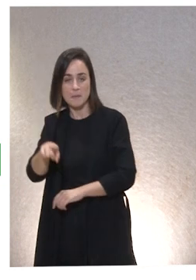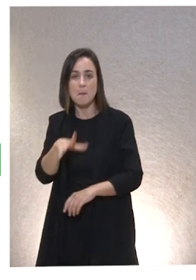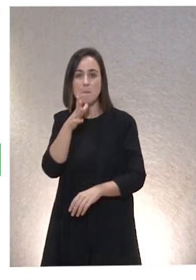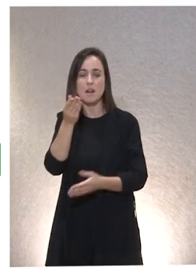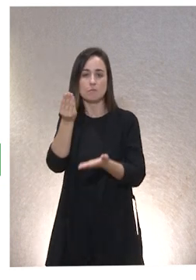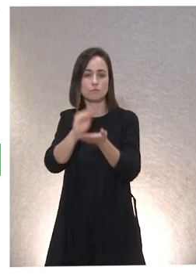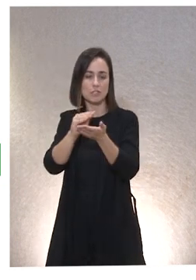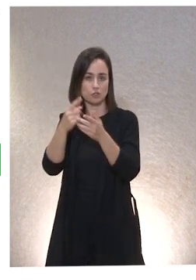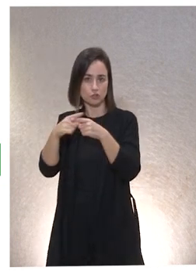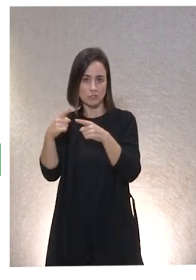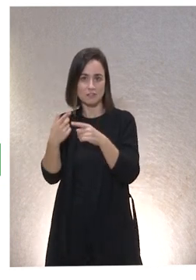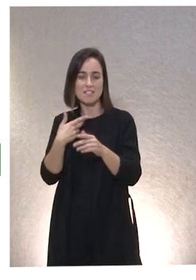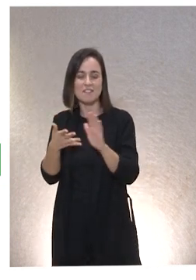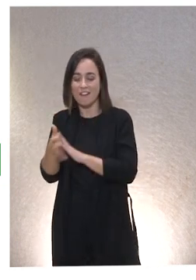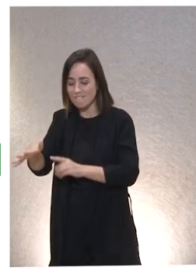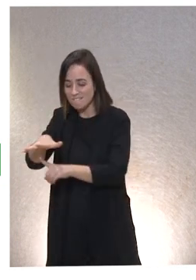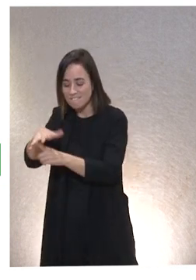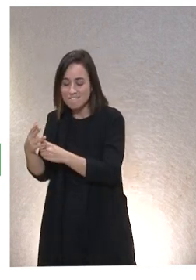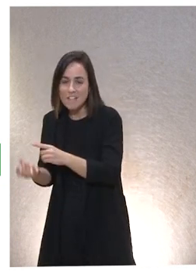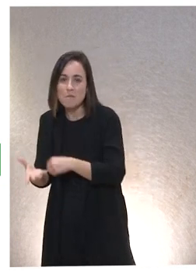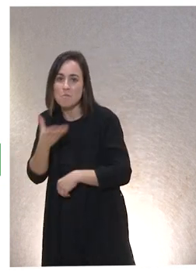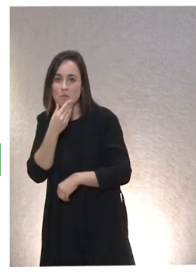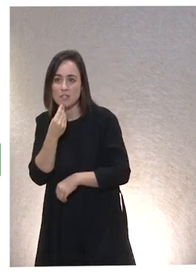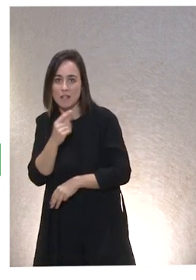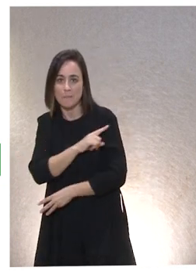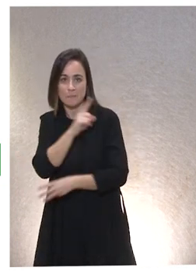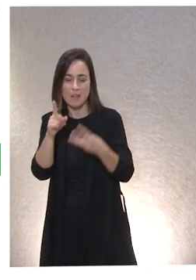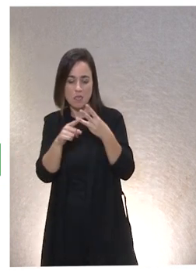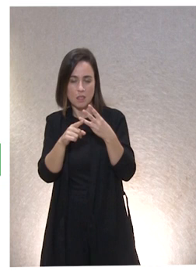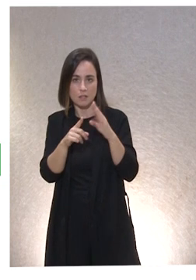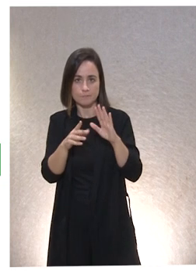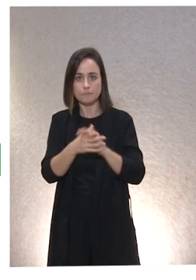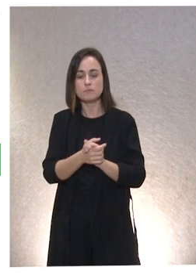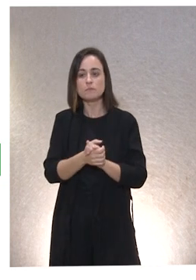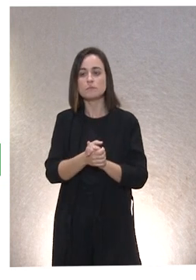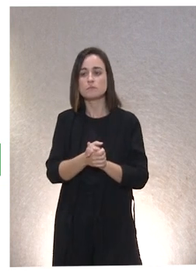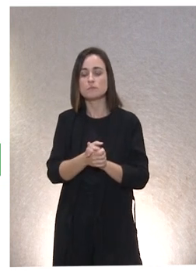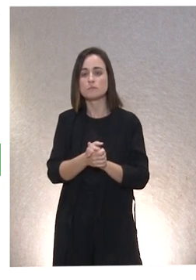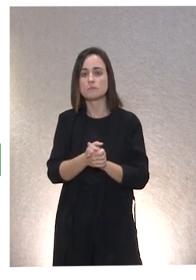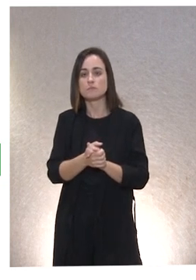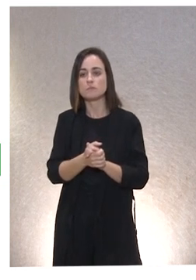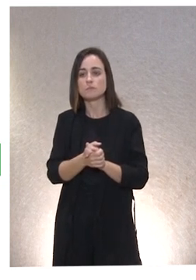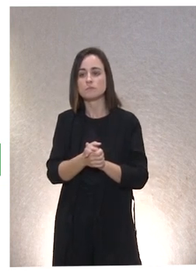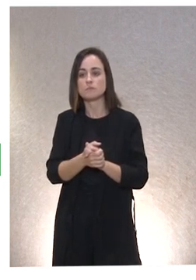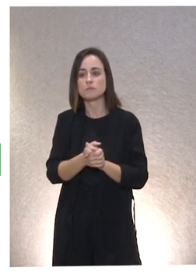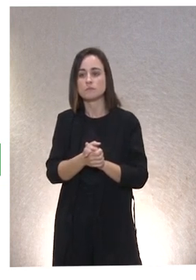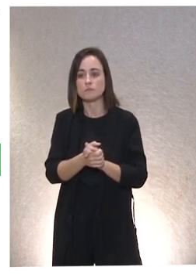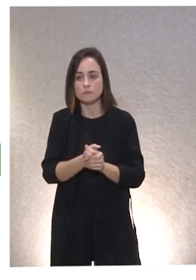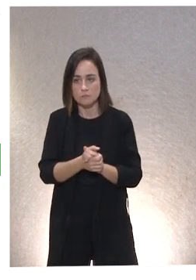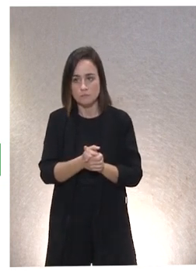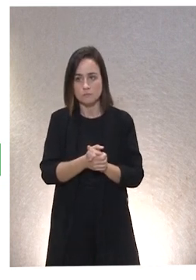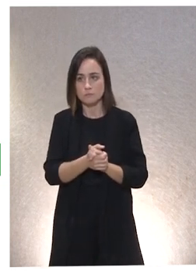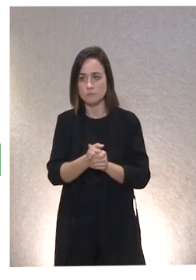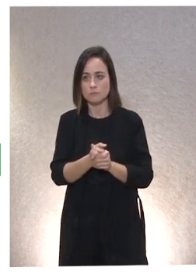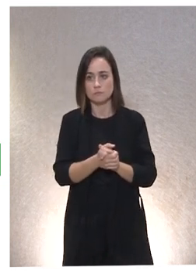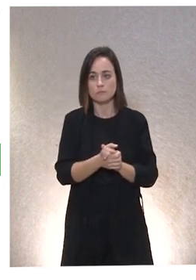Tercera, o cuarto ajuste, que vaya. Sutil o descaradamente se conexiona la limitación con sumisión.